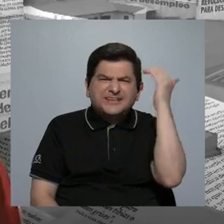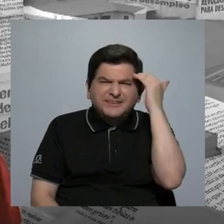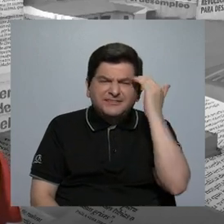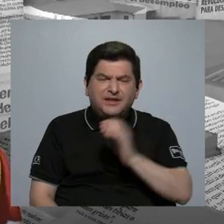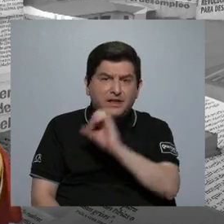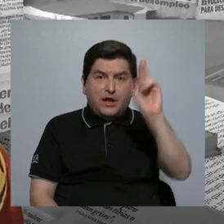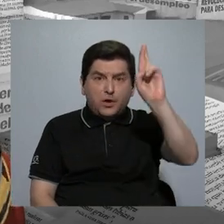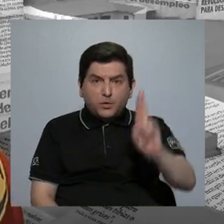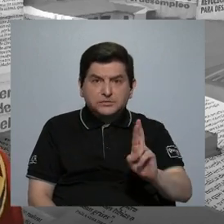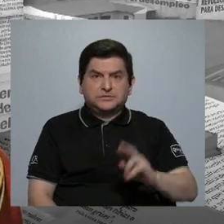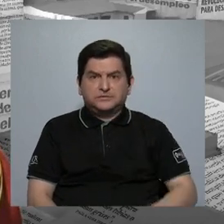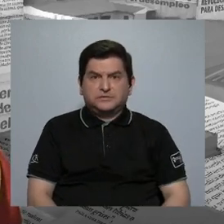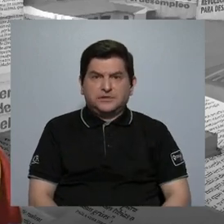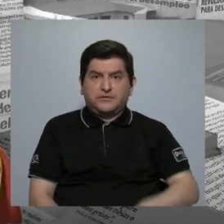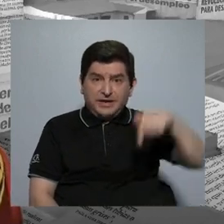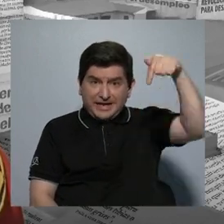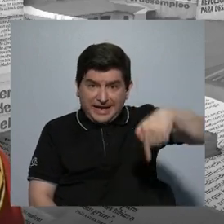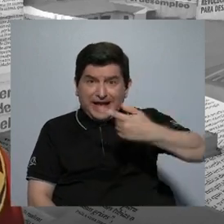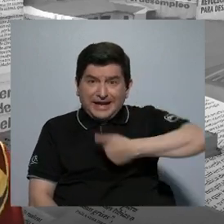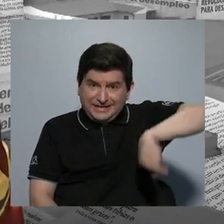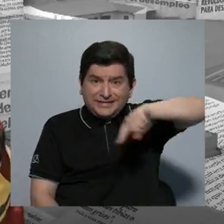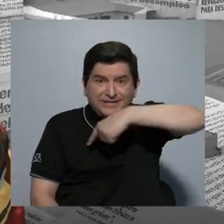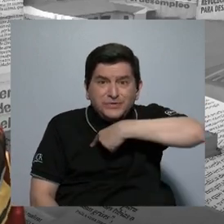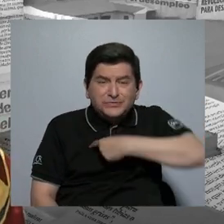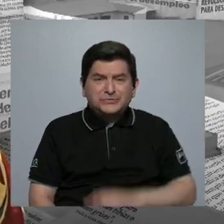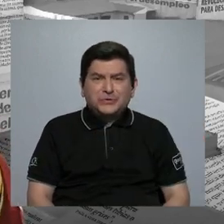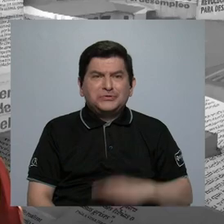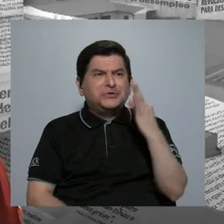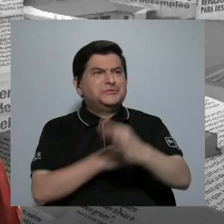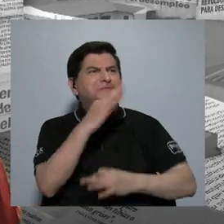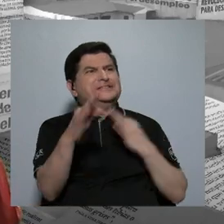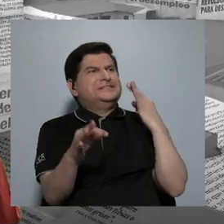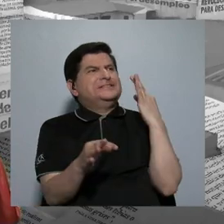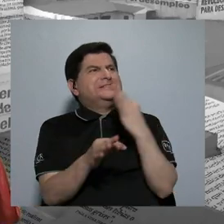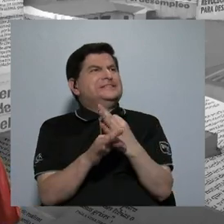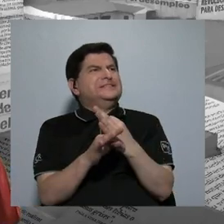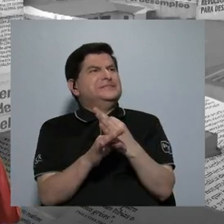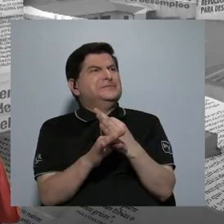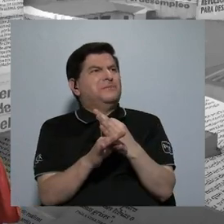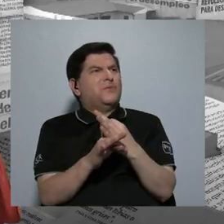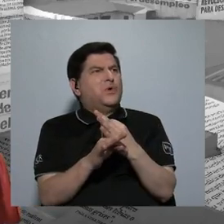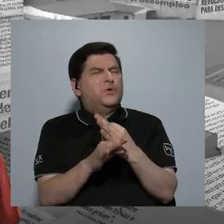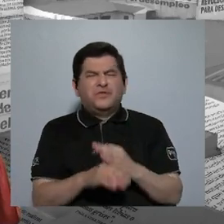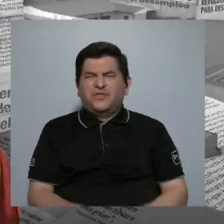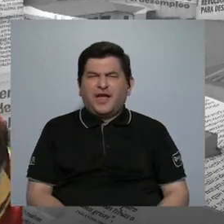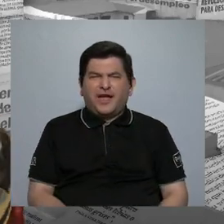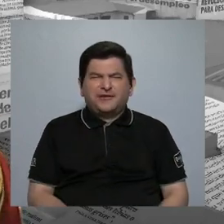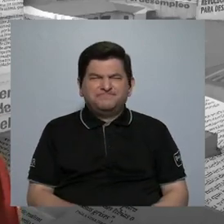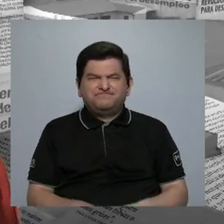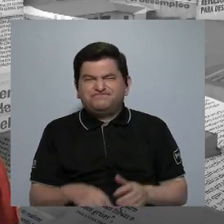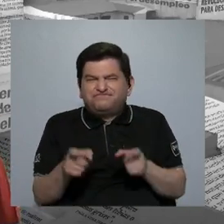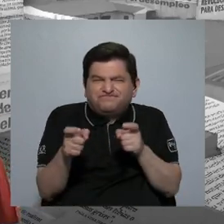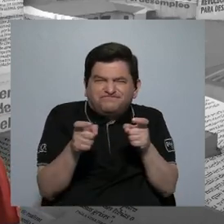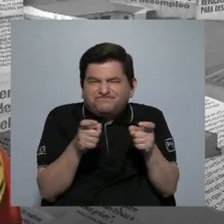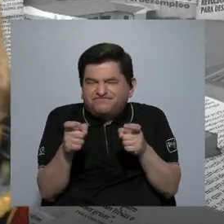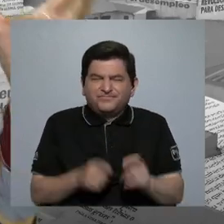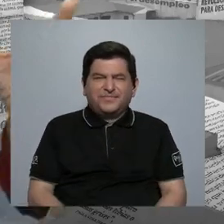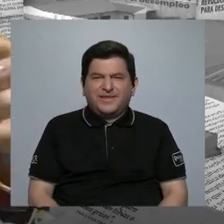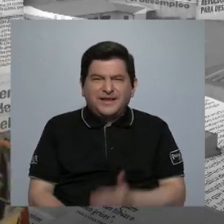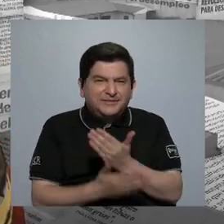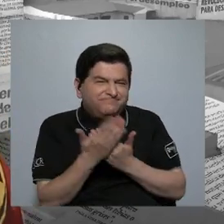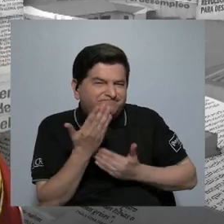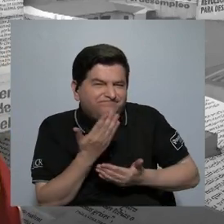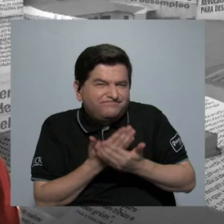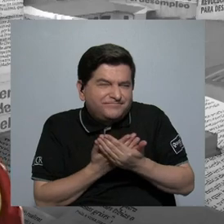saber que en Costa Rica hemos llegado a ese tipo de maniobras o de